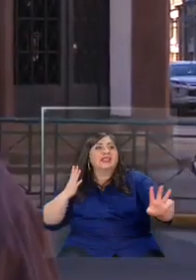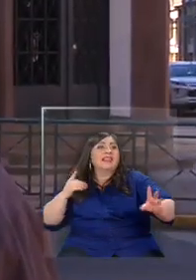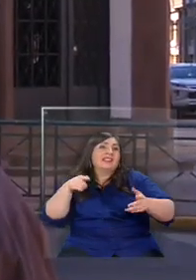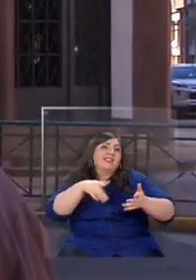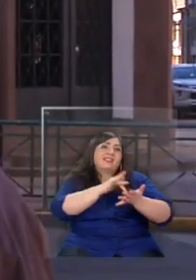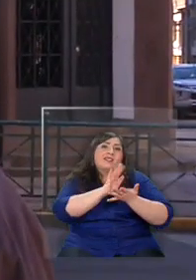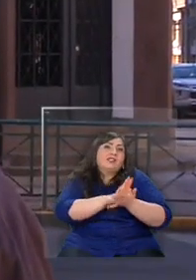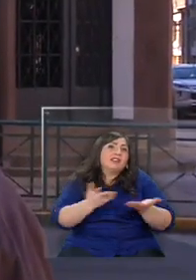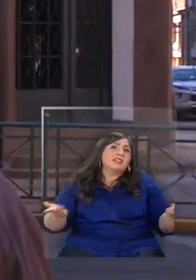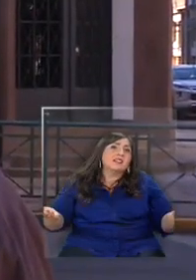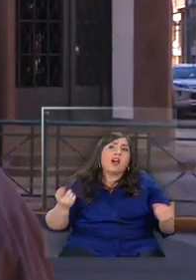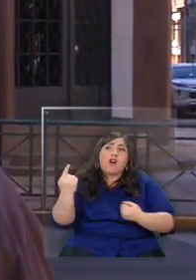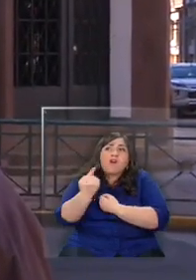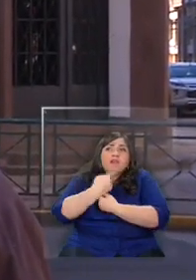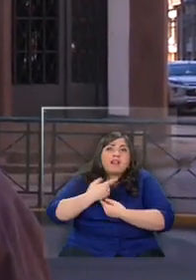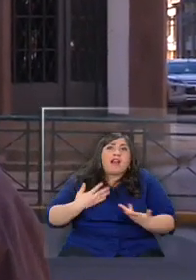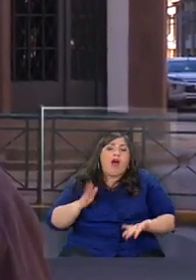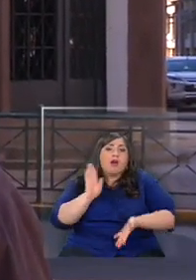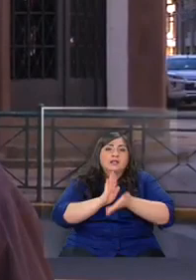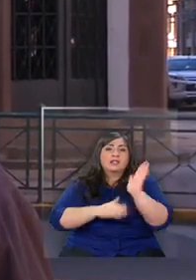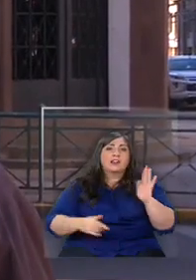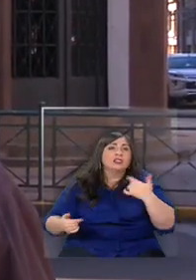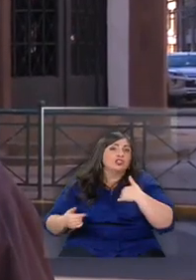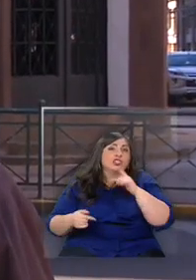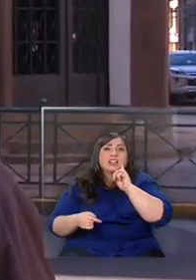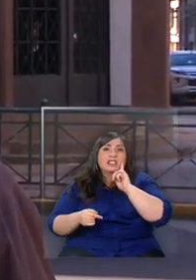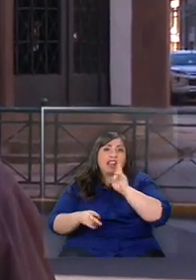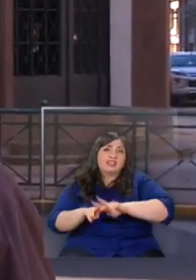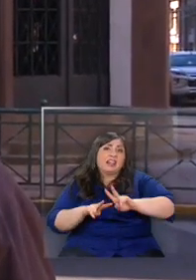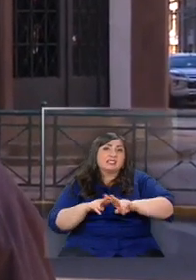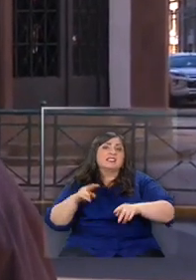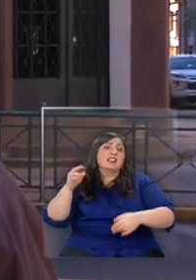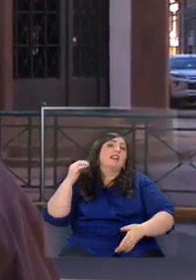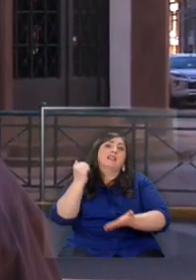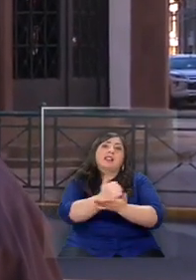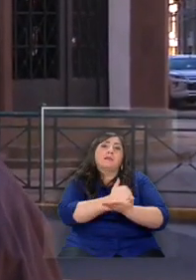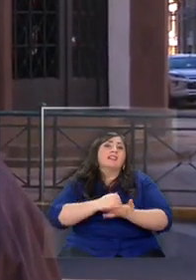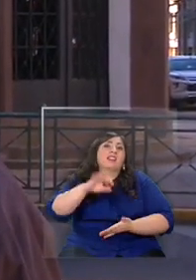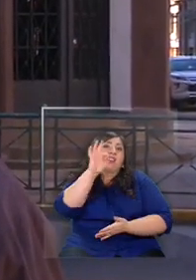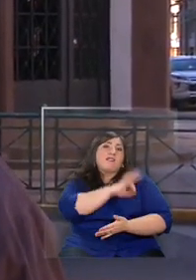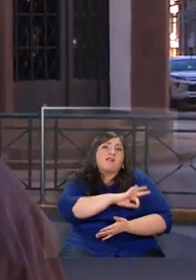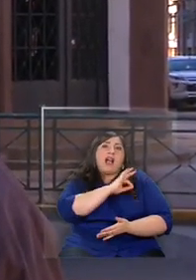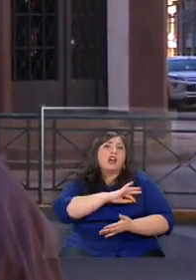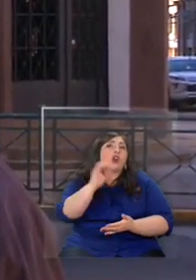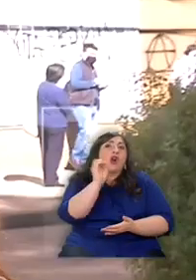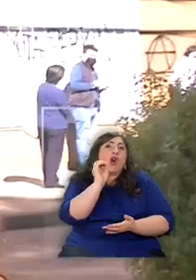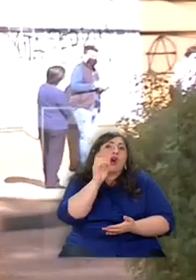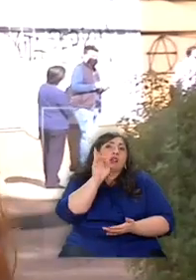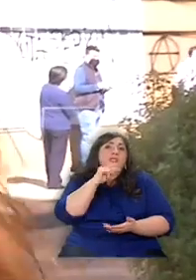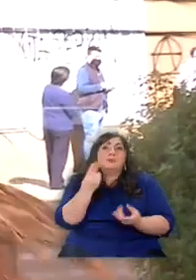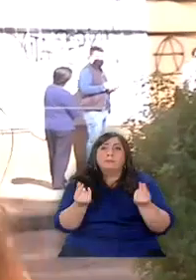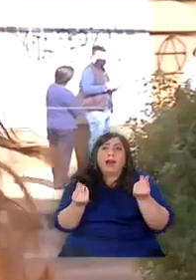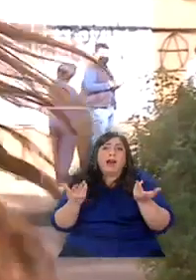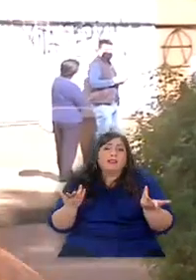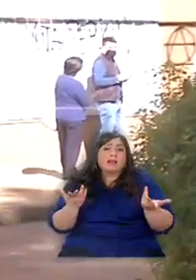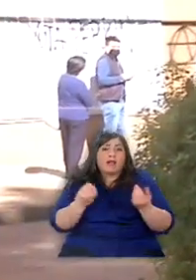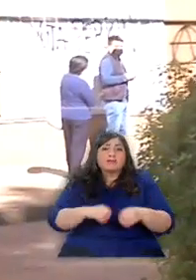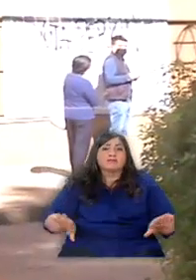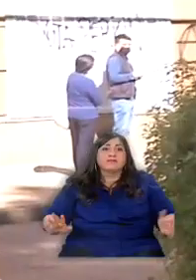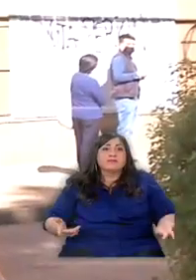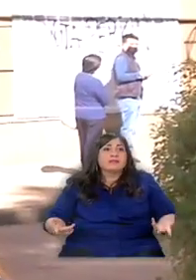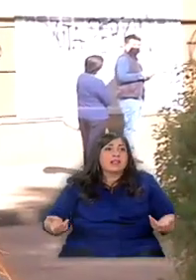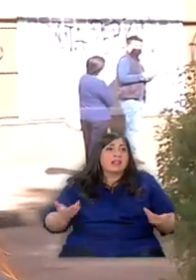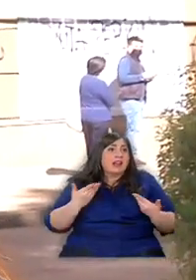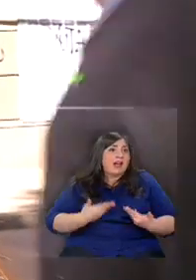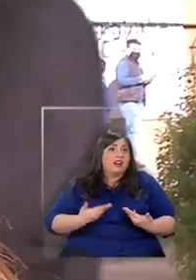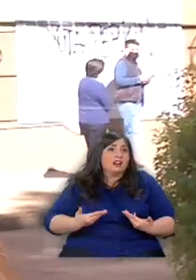estas fechas que personalmente tenía que hacer trámites bancarios, si no nos quedamos sin efectivo. Se nota mucho que no y todavía